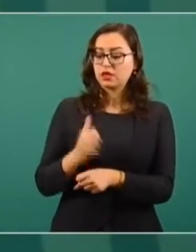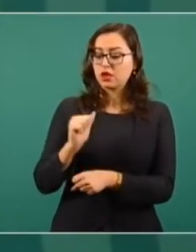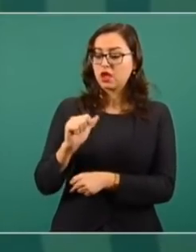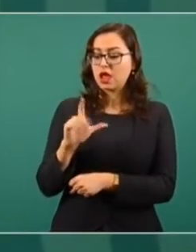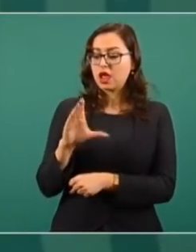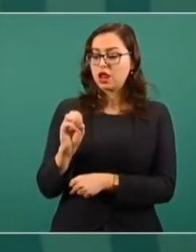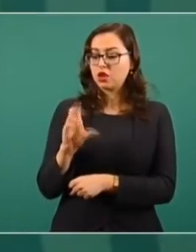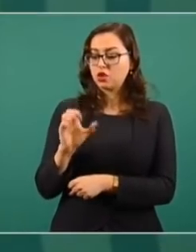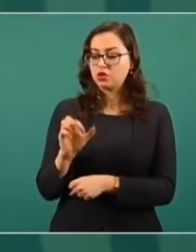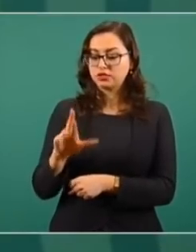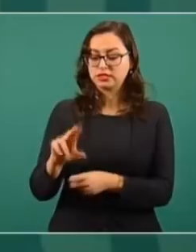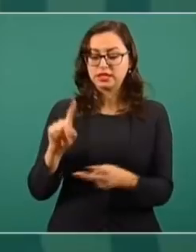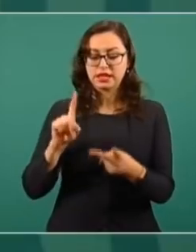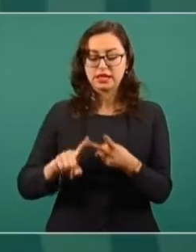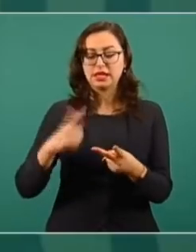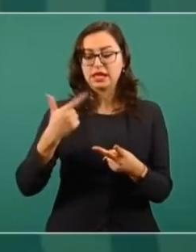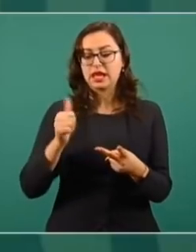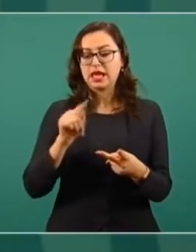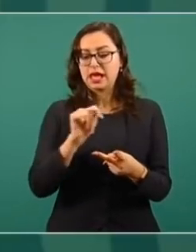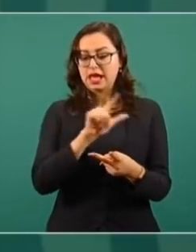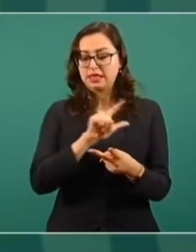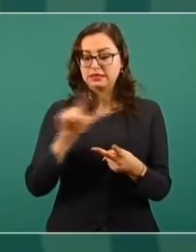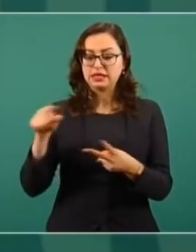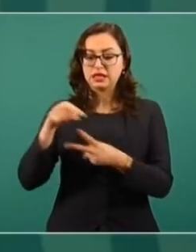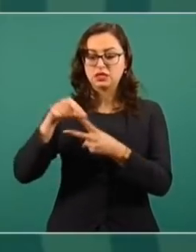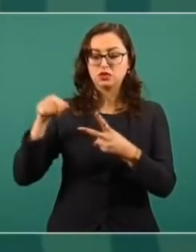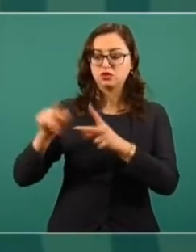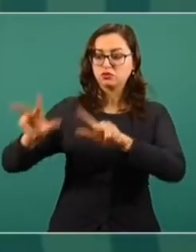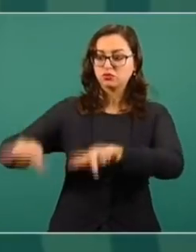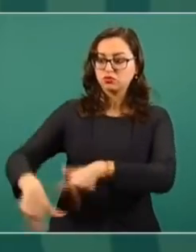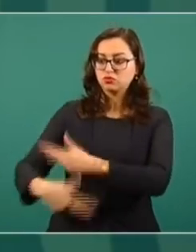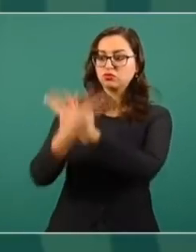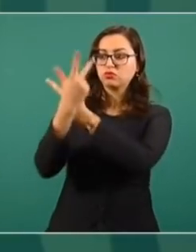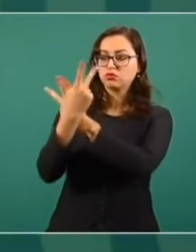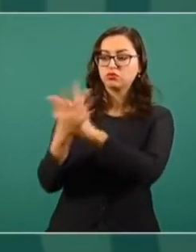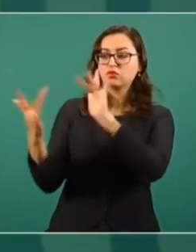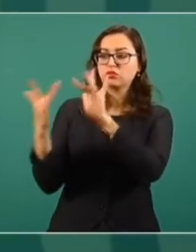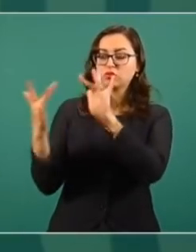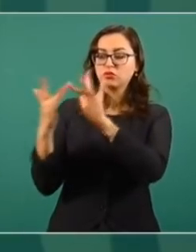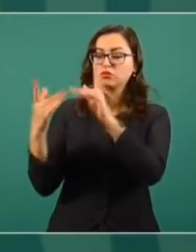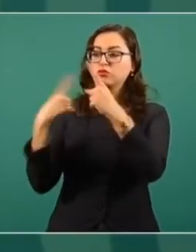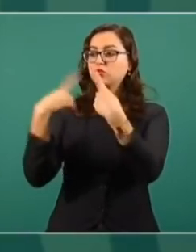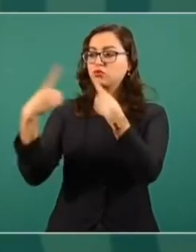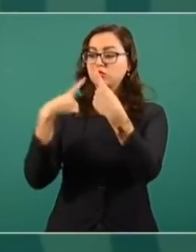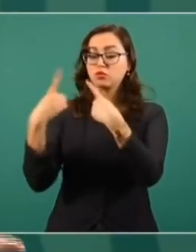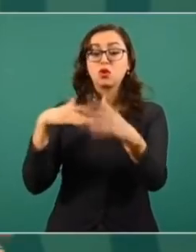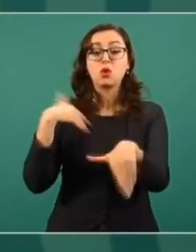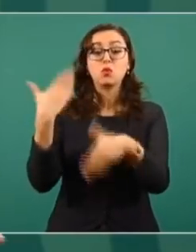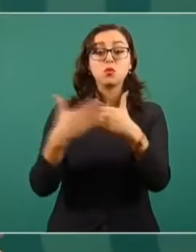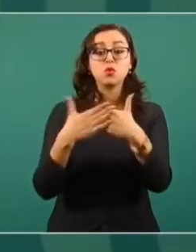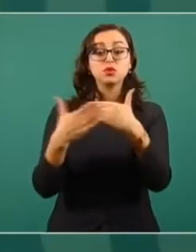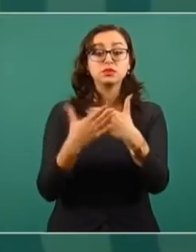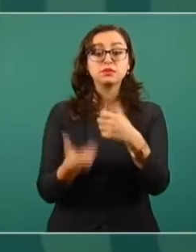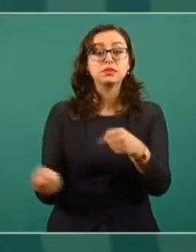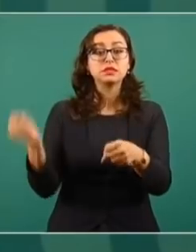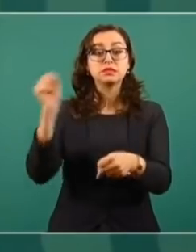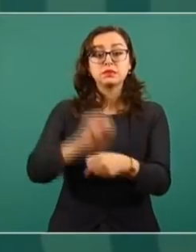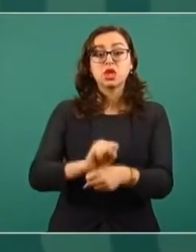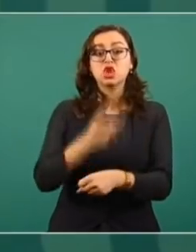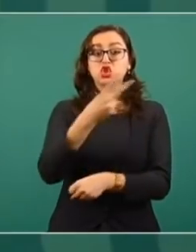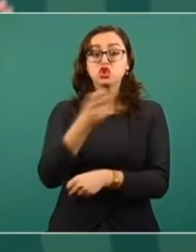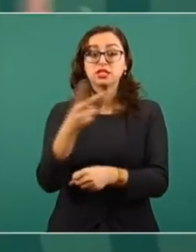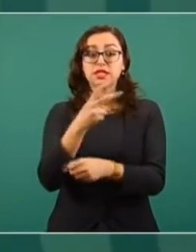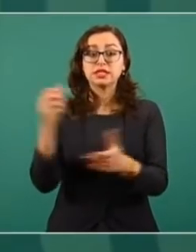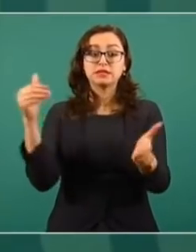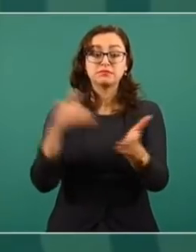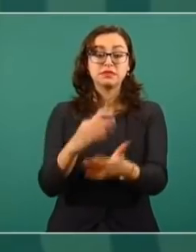través de videoconferencia, están comunicados porque el primer embarque llegaría la próxima semana alrededor de 200 mil